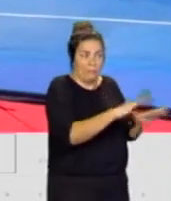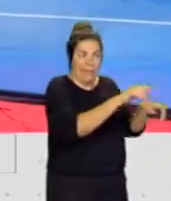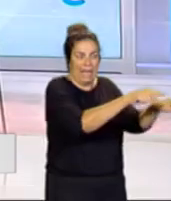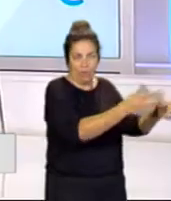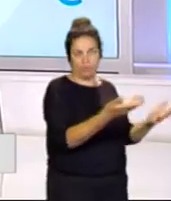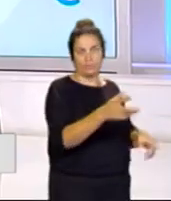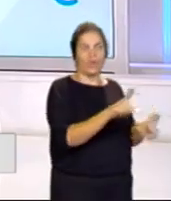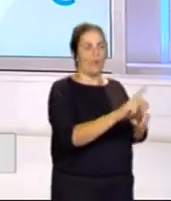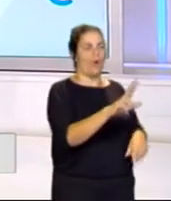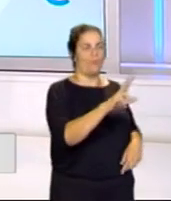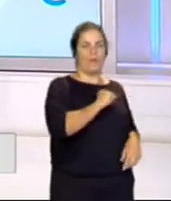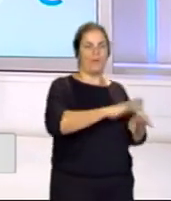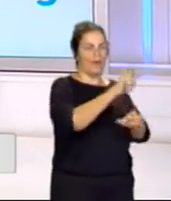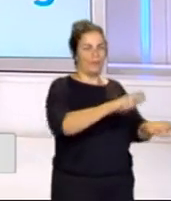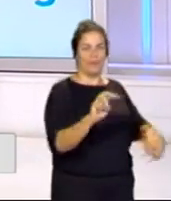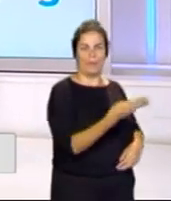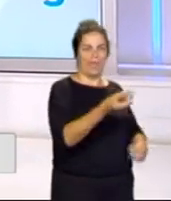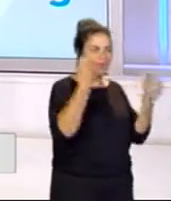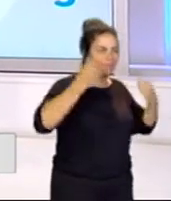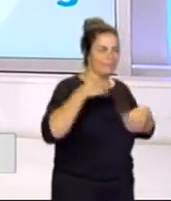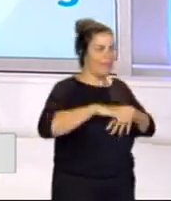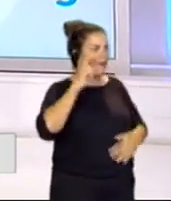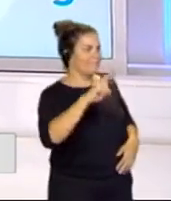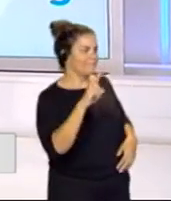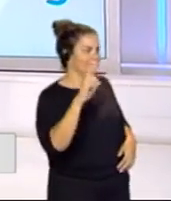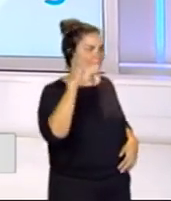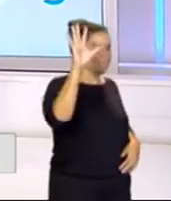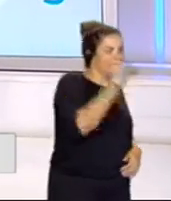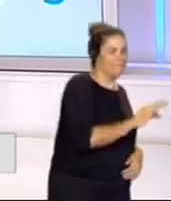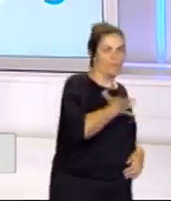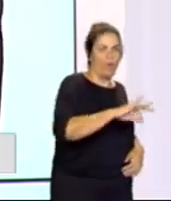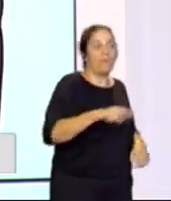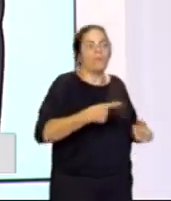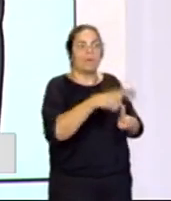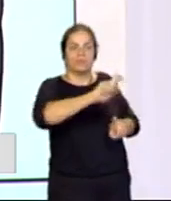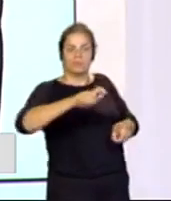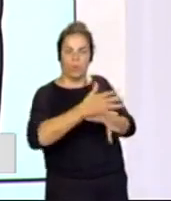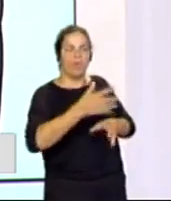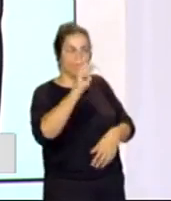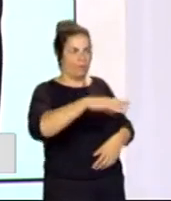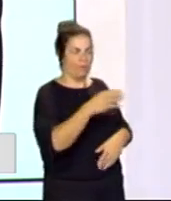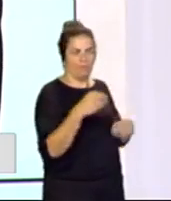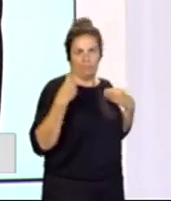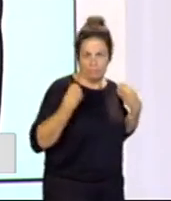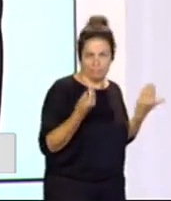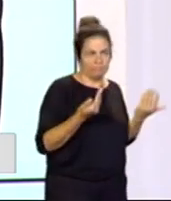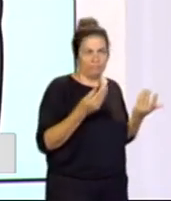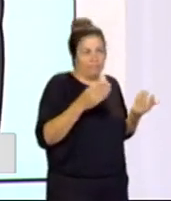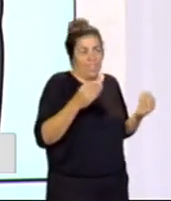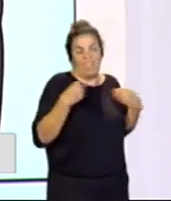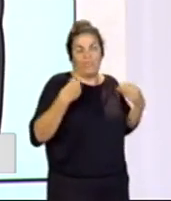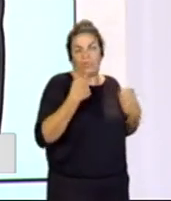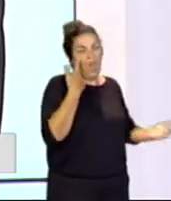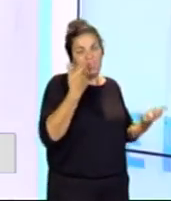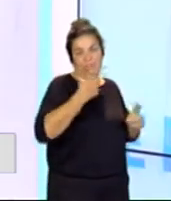practicantes, para que puedan ir a verlo, para todos los deportistas, jugarlo y también disfrutar de ese nivel de pádel. Bueno, pues con eso nos quedamos, Paula García,